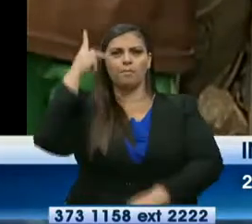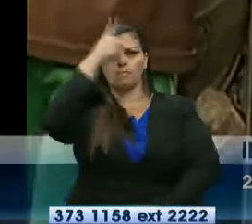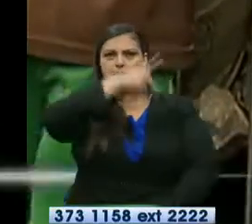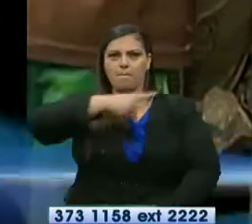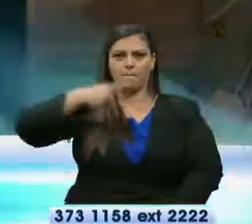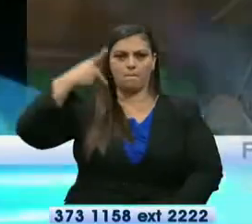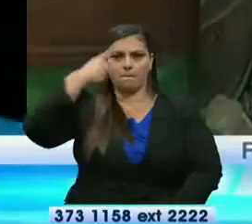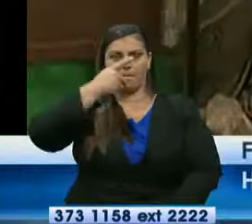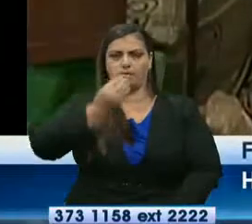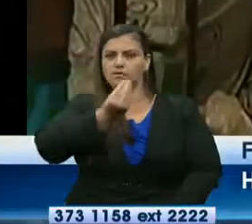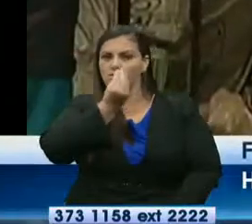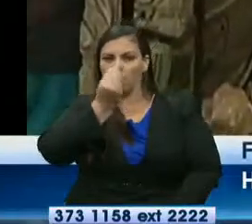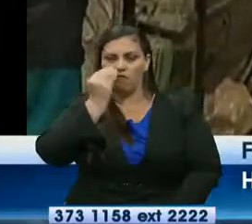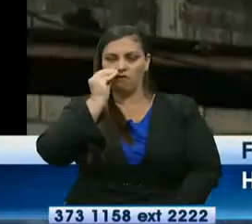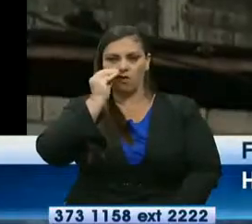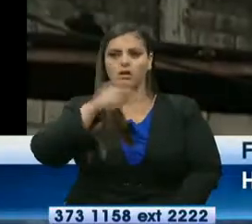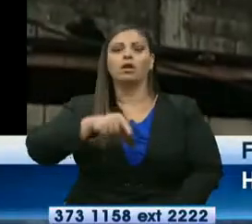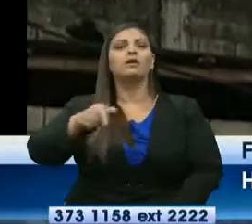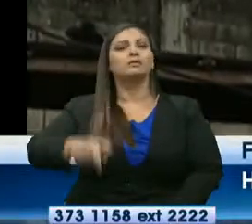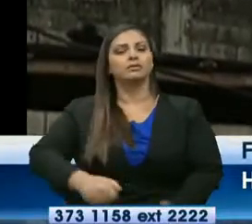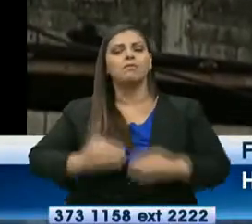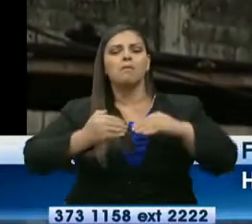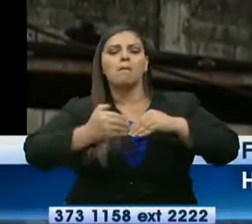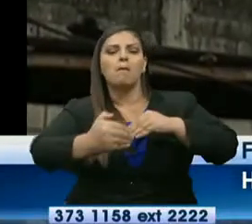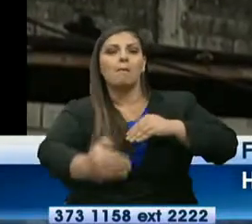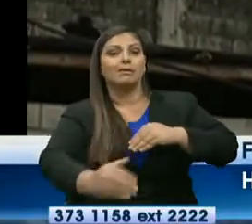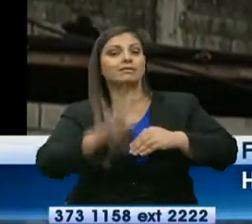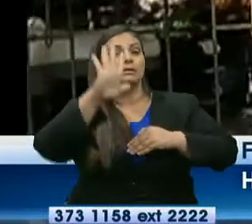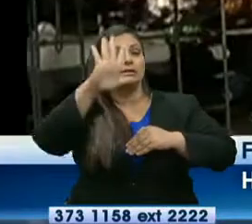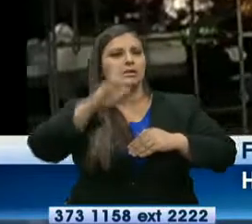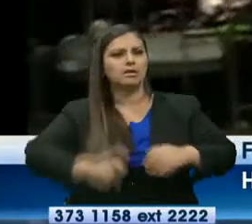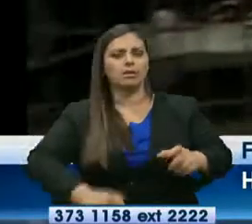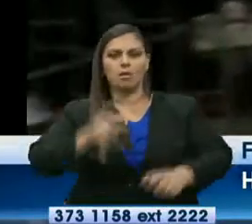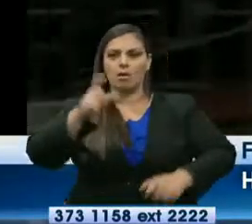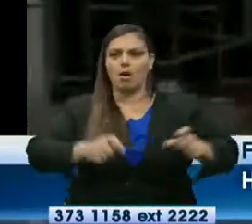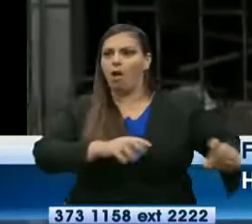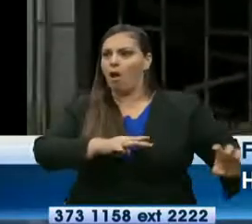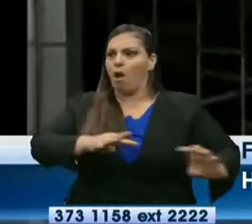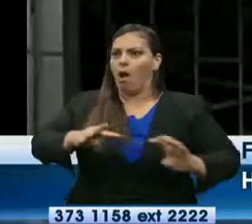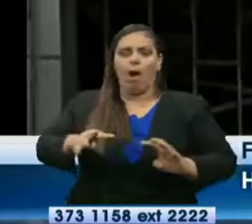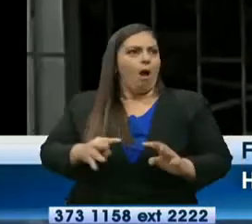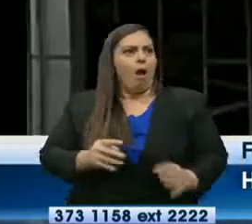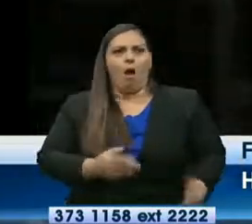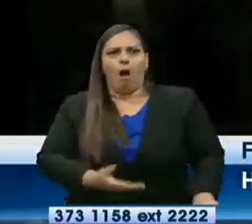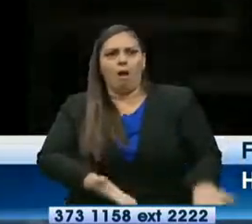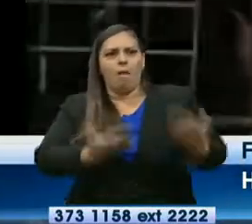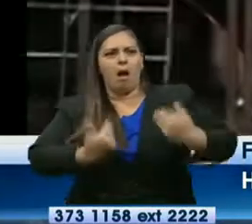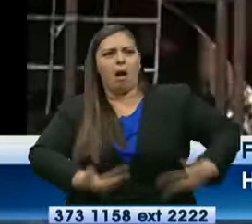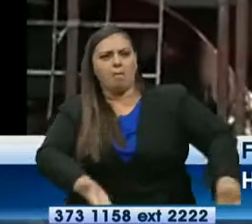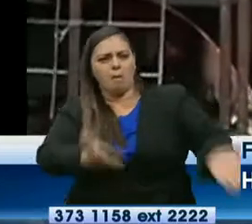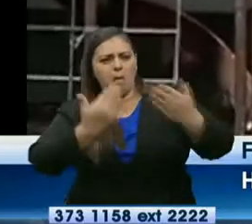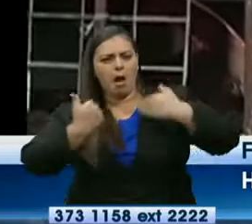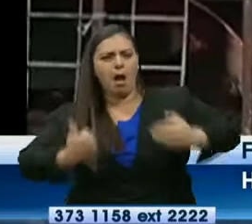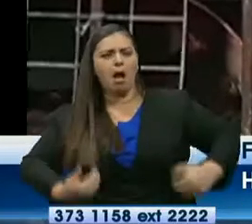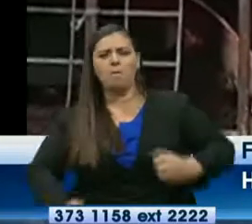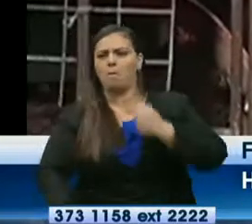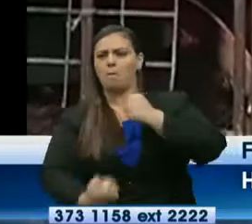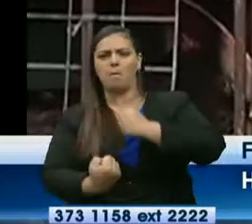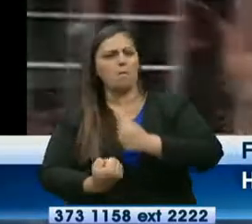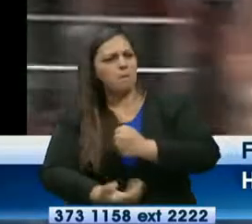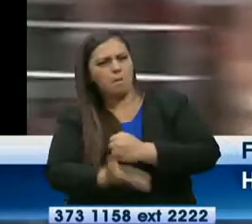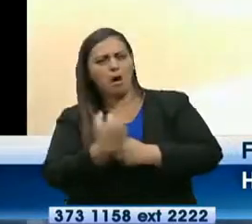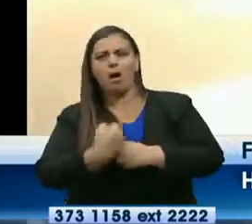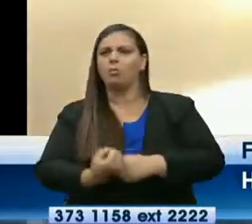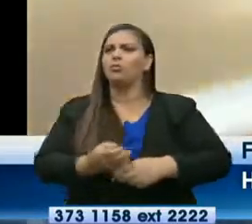emergencia. Los vecinos del sector colaboraron tratando de vencer al fuego. Incendio, incendio, comenzó la gente a venir, se